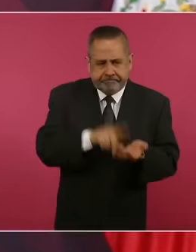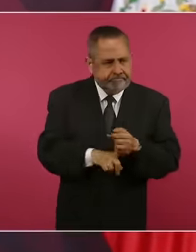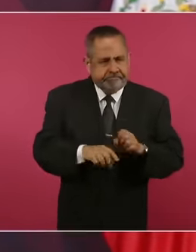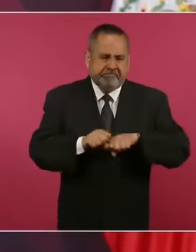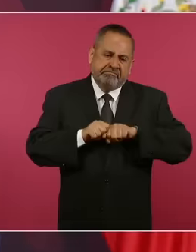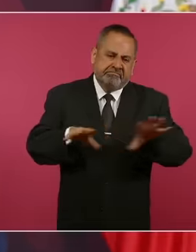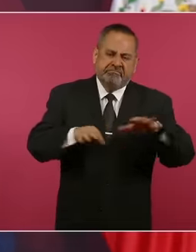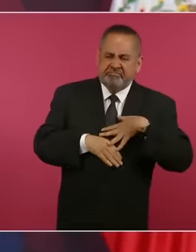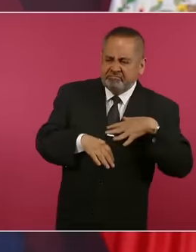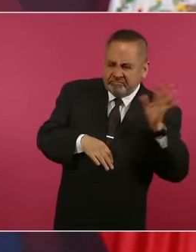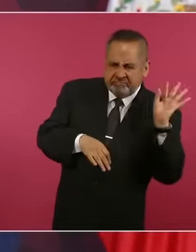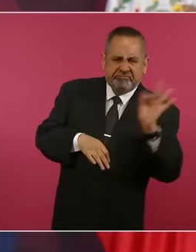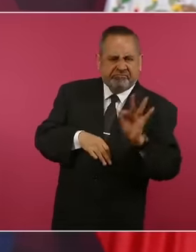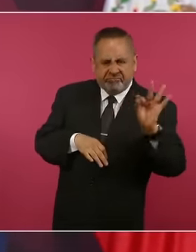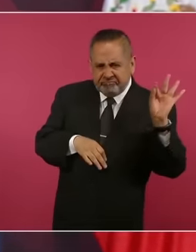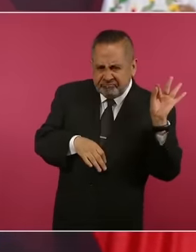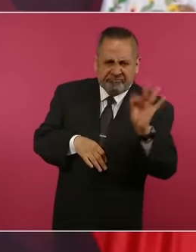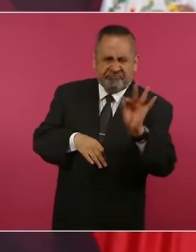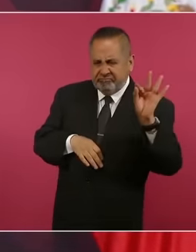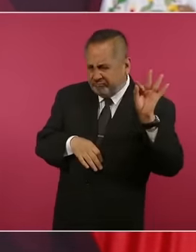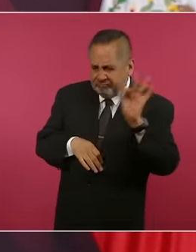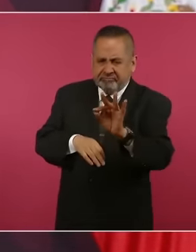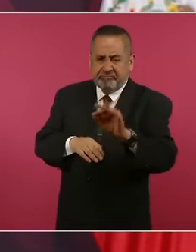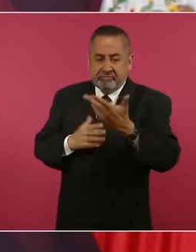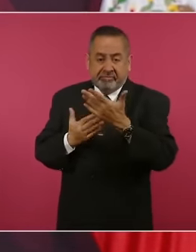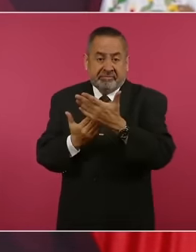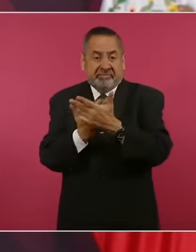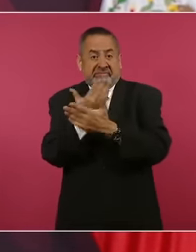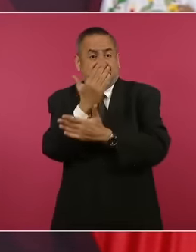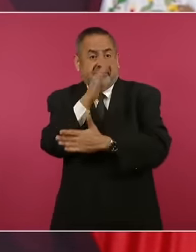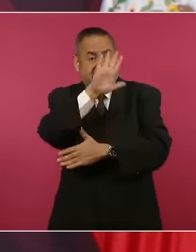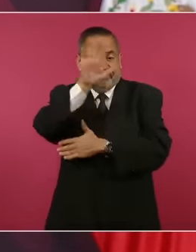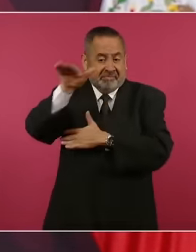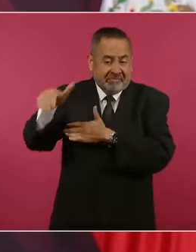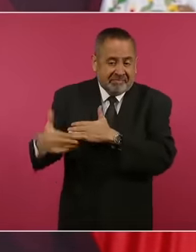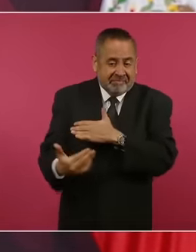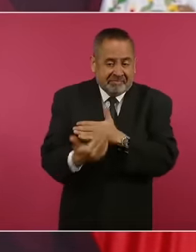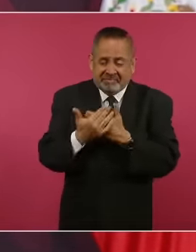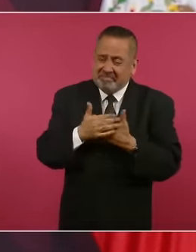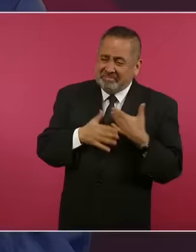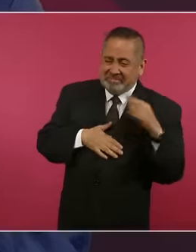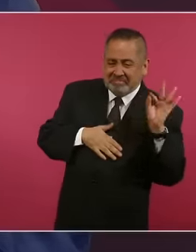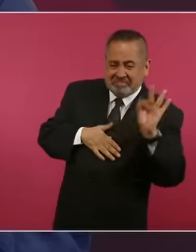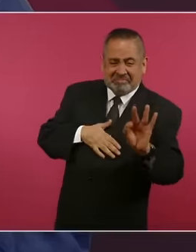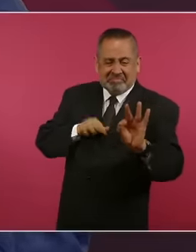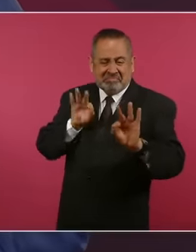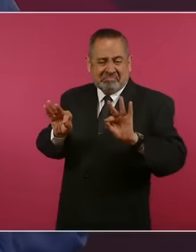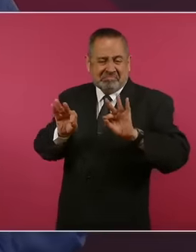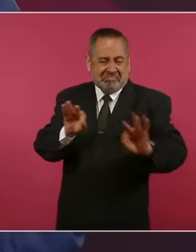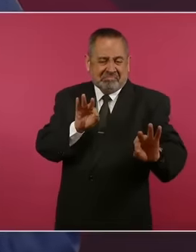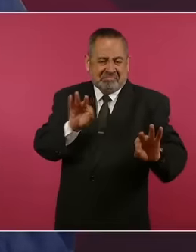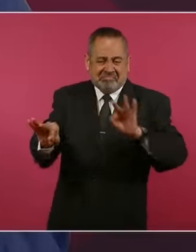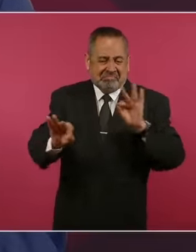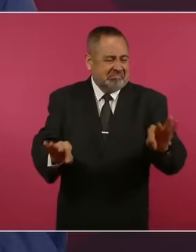día y noche en todas las estaciones.